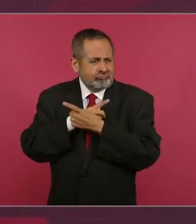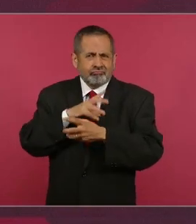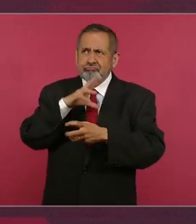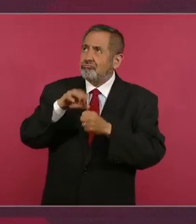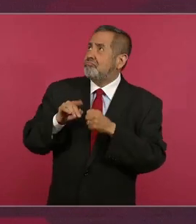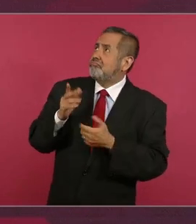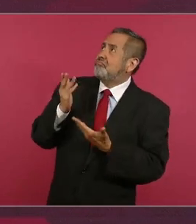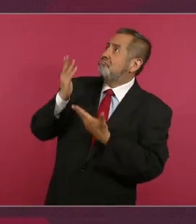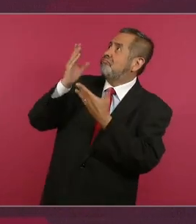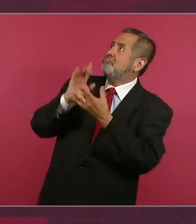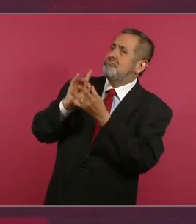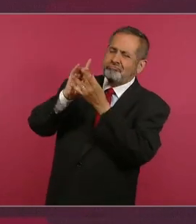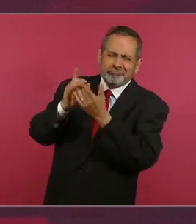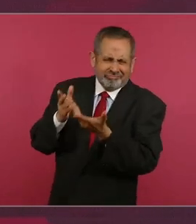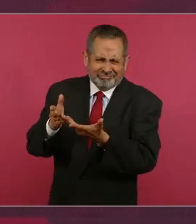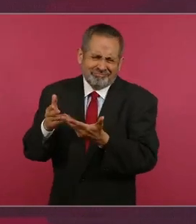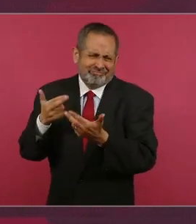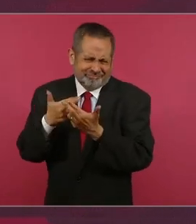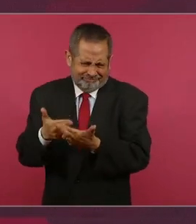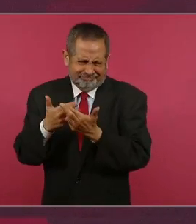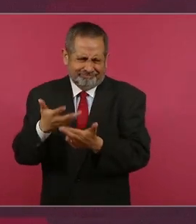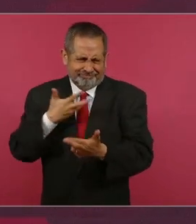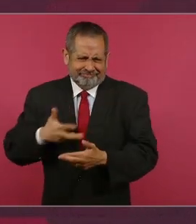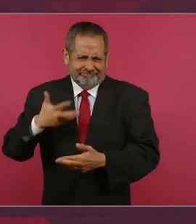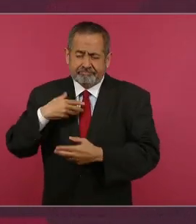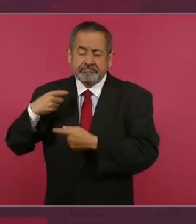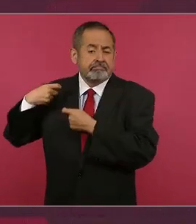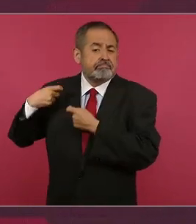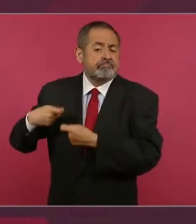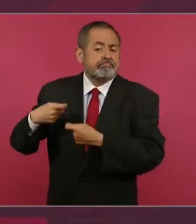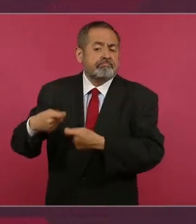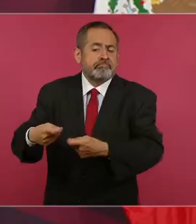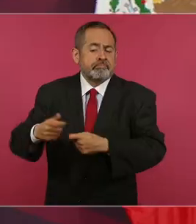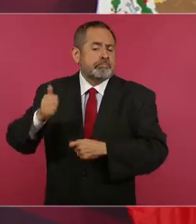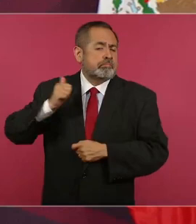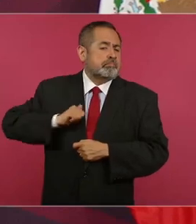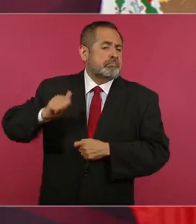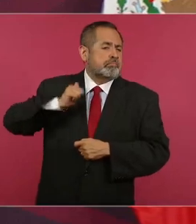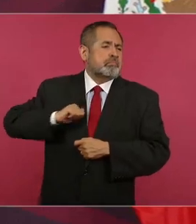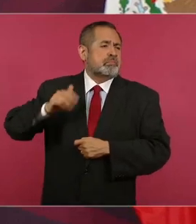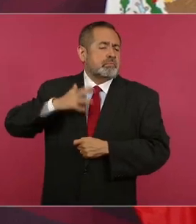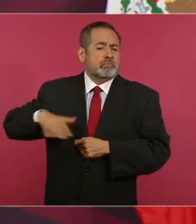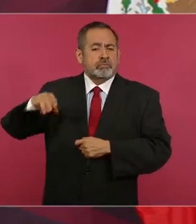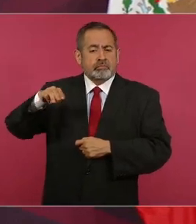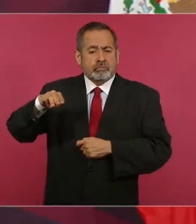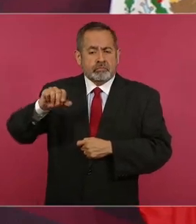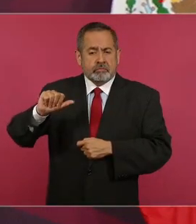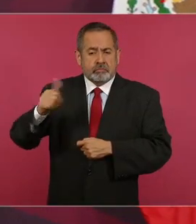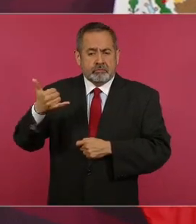espirituales, que nos dejó la gran civilización maya.